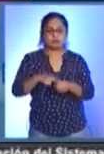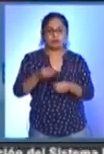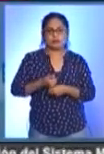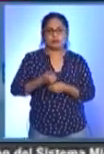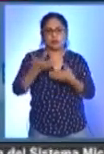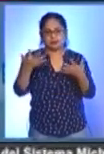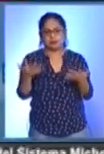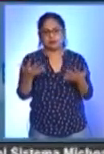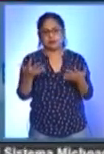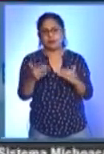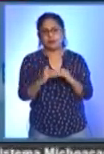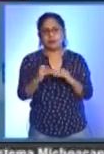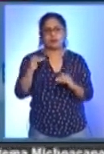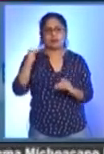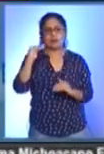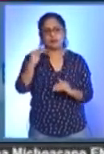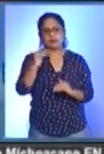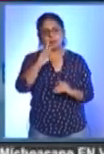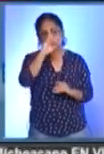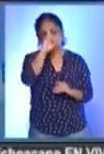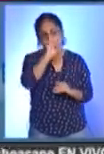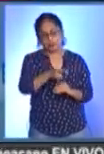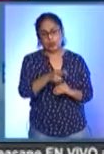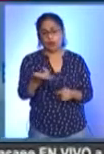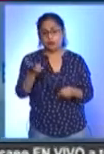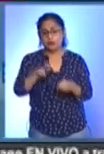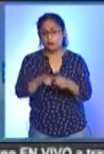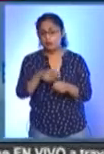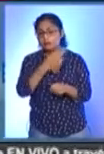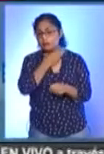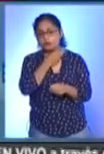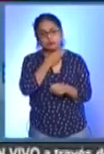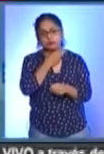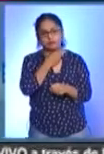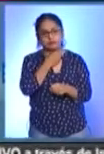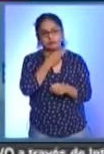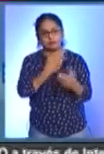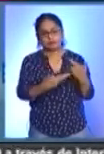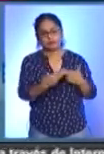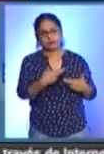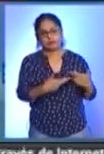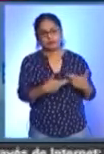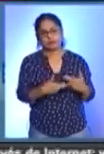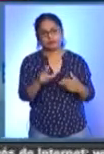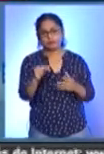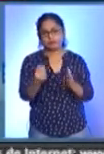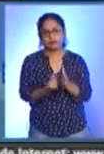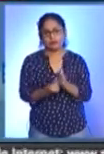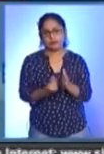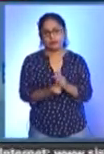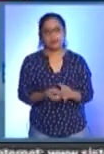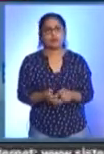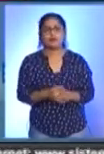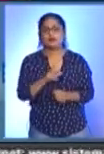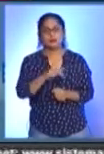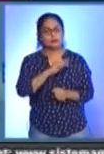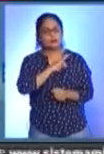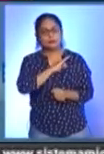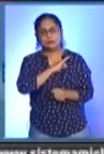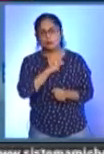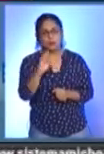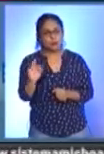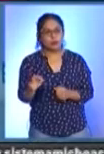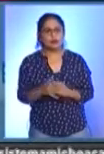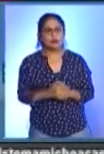hospitalizados muy alto, es decir, hospitales saturados. Este es el objetivo. Entonces, no podemos hacer excepciones